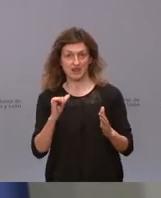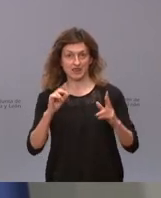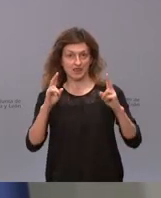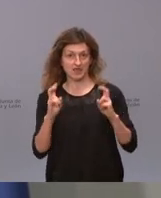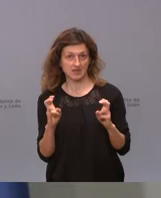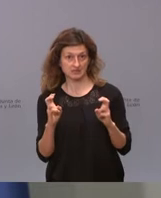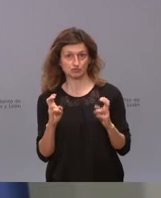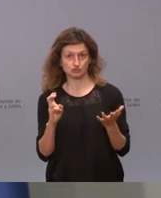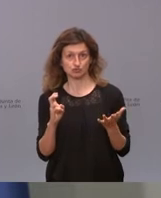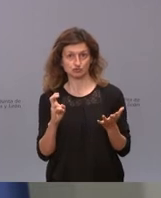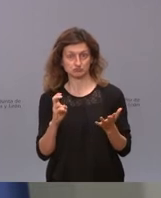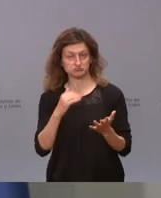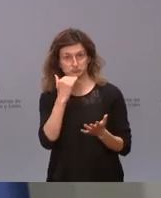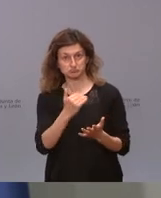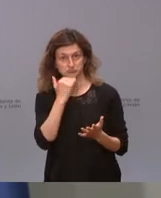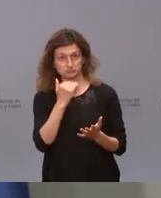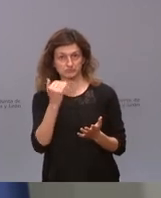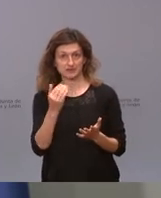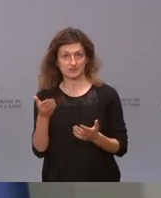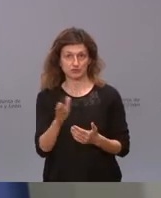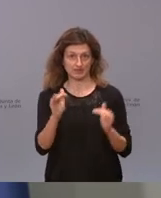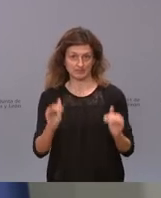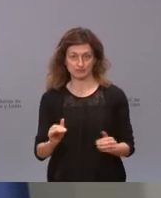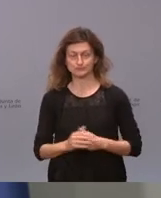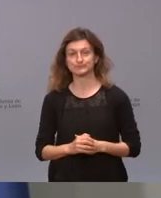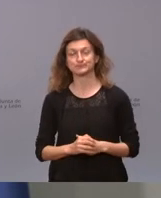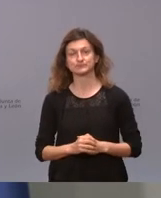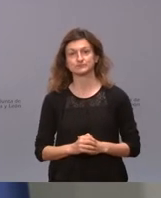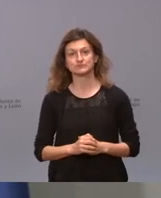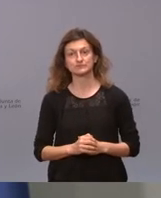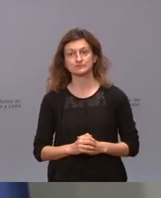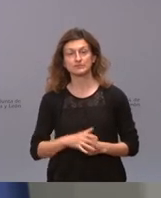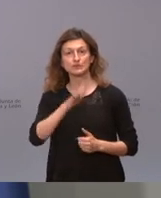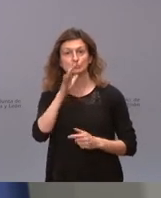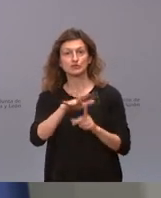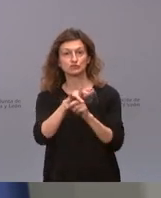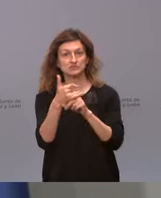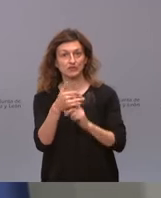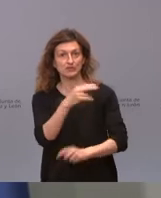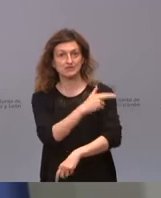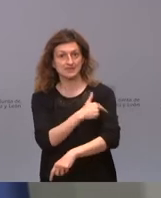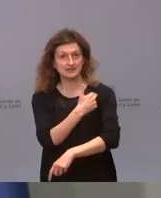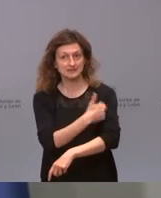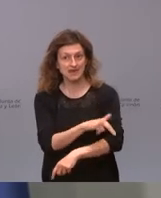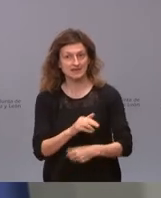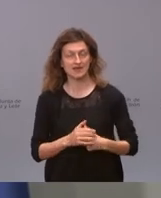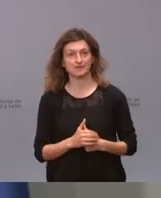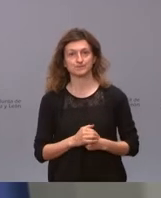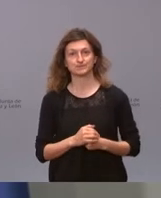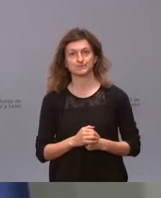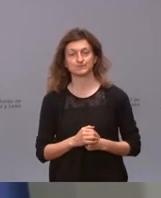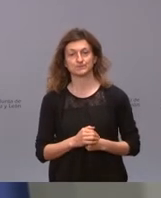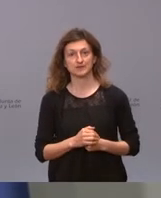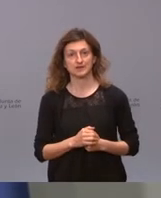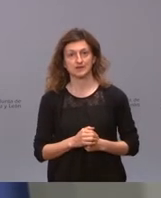ola apreciable de mortalidad. Y es en esta situación sanitaria en la que nos encontramos,